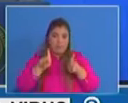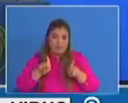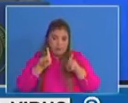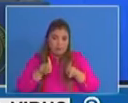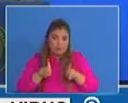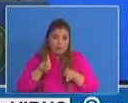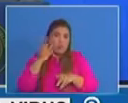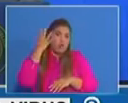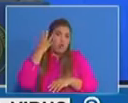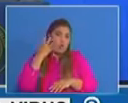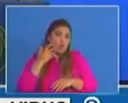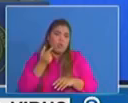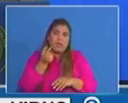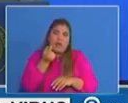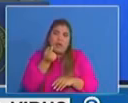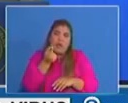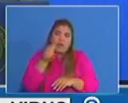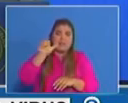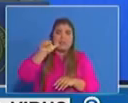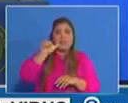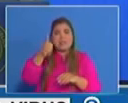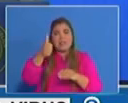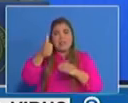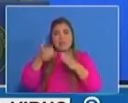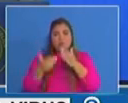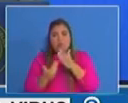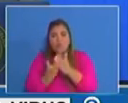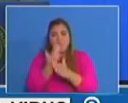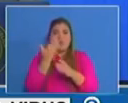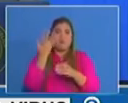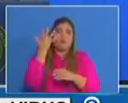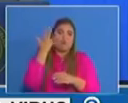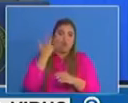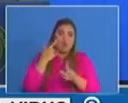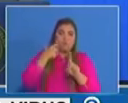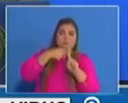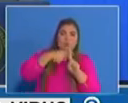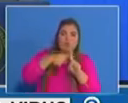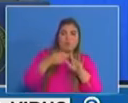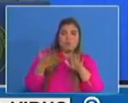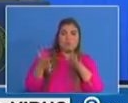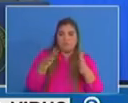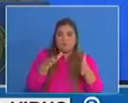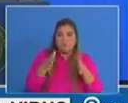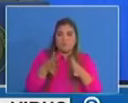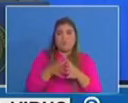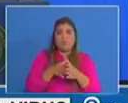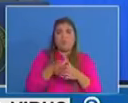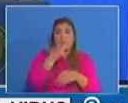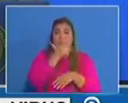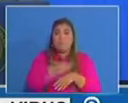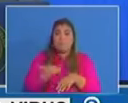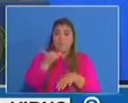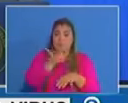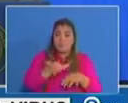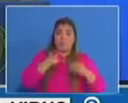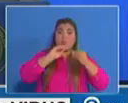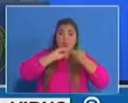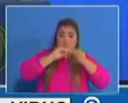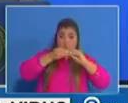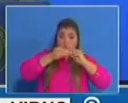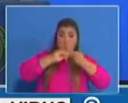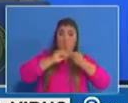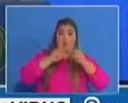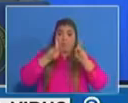la siguiente lámina lo que observamos es ese mismo número de casos, pero acá con uno de los